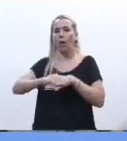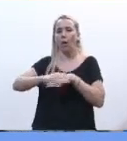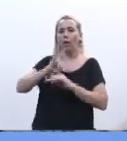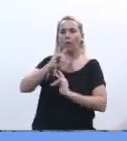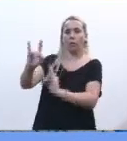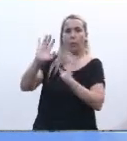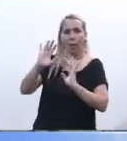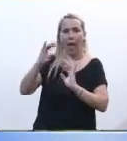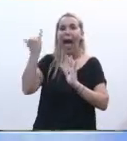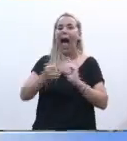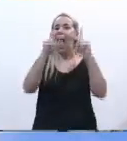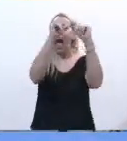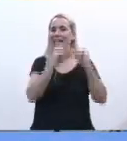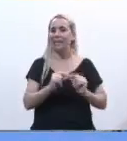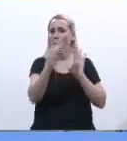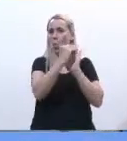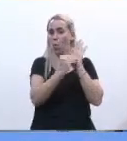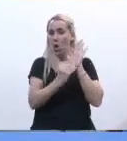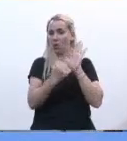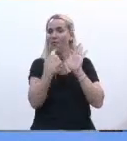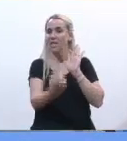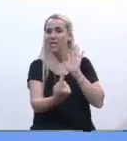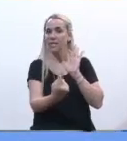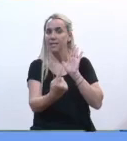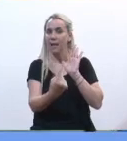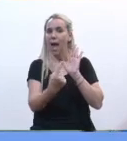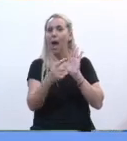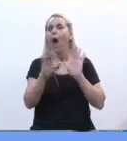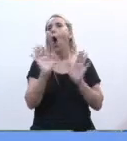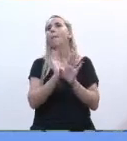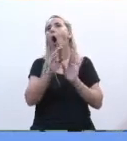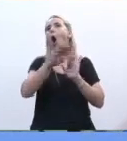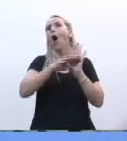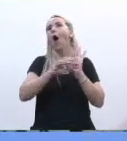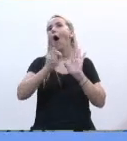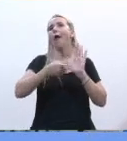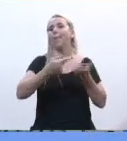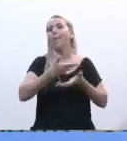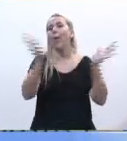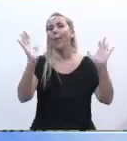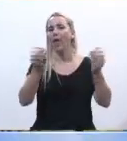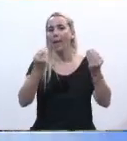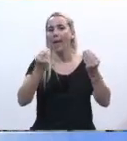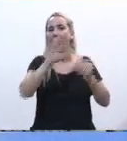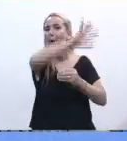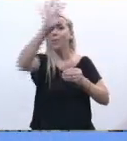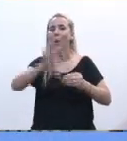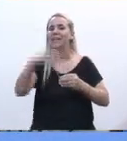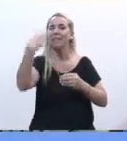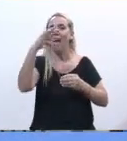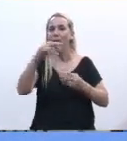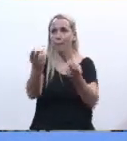establece un artículo que dice que es el orden público para que todas las provincias lo tengan que cumplir.